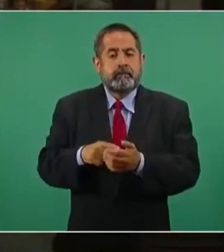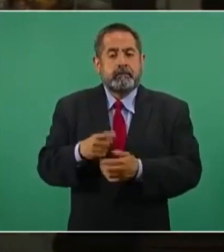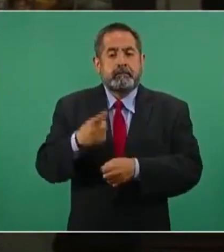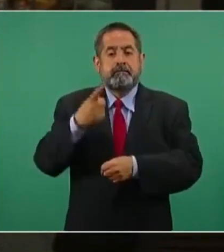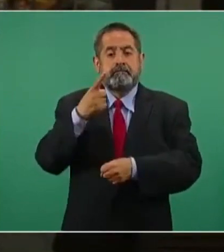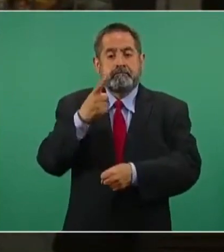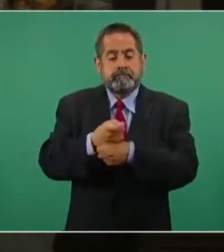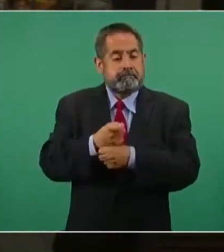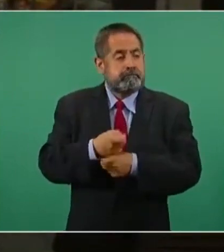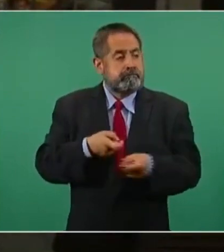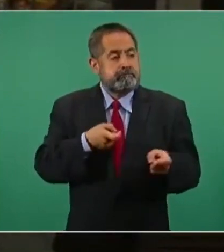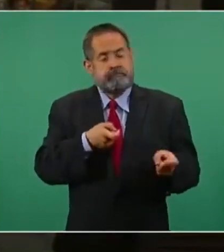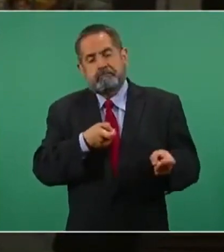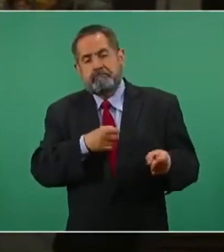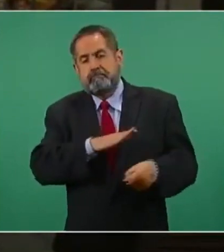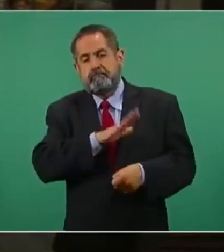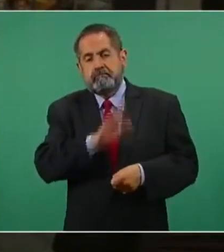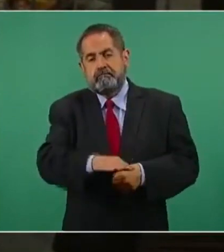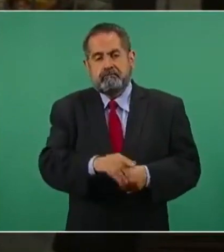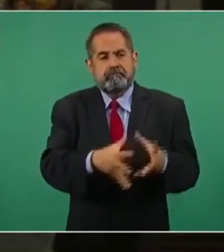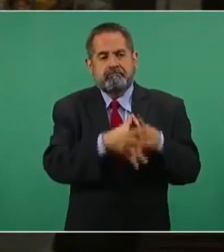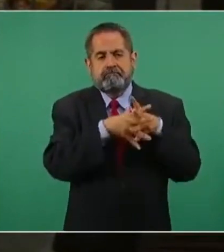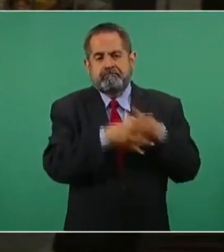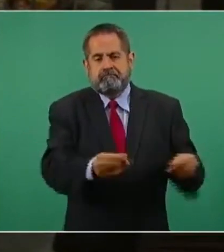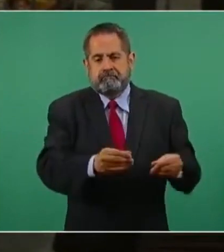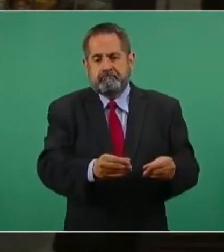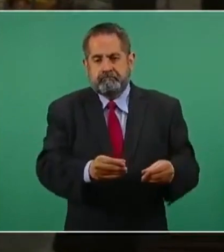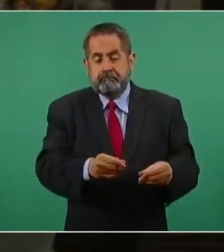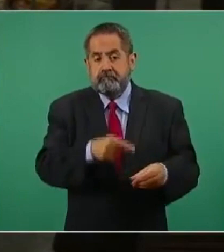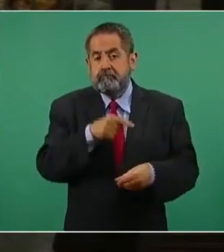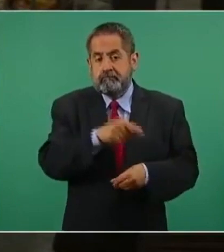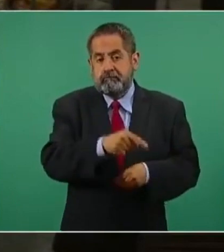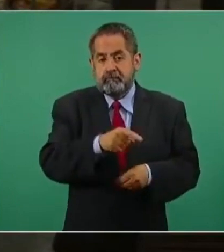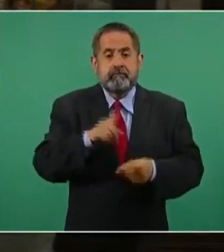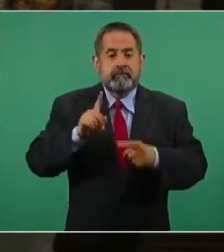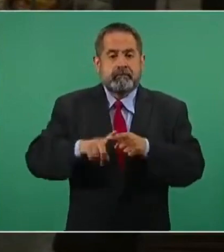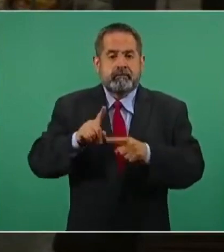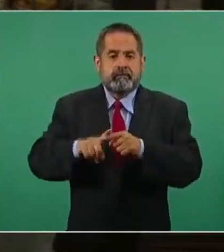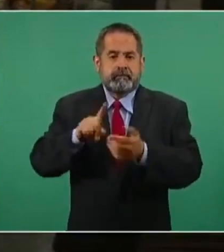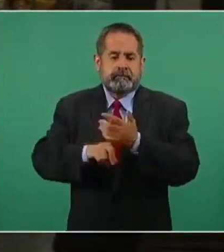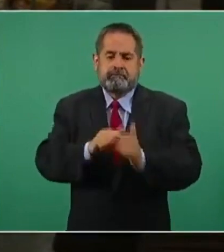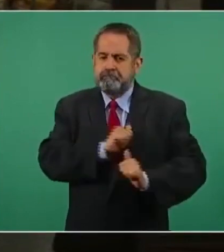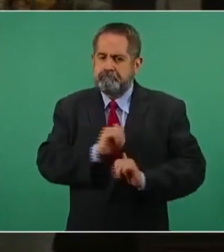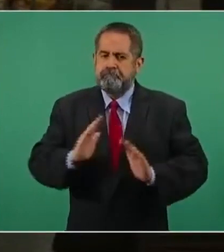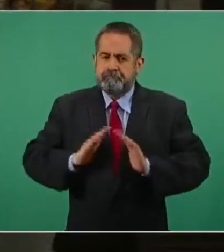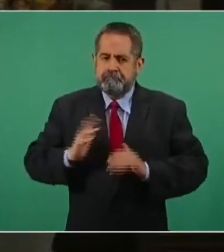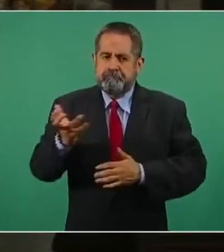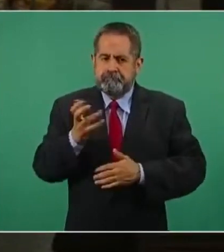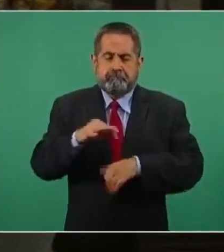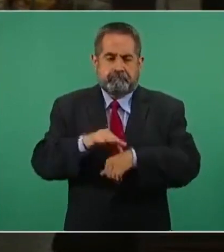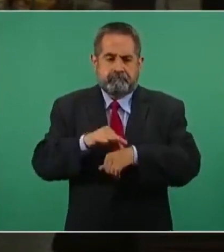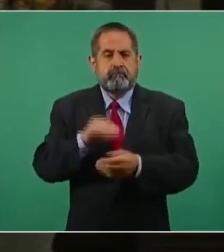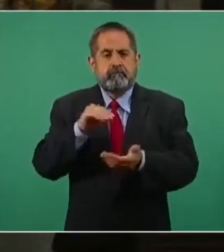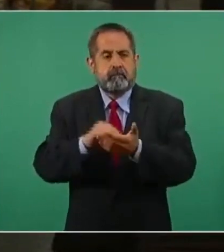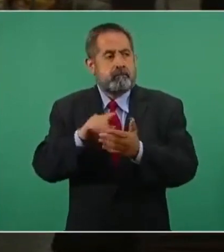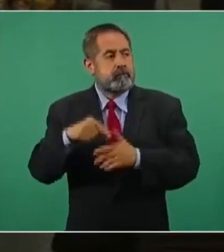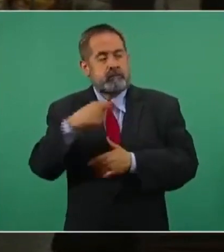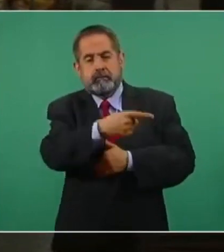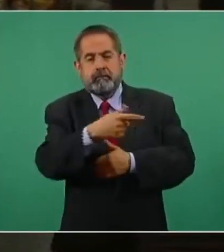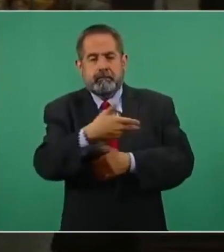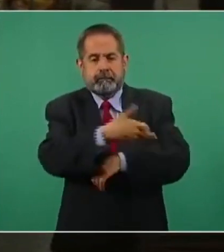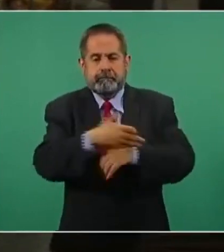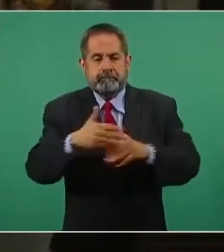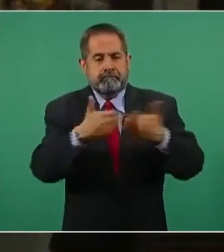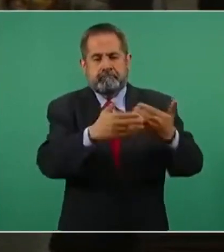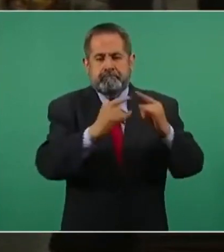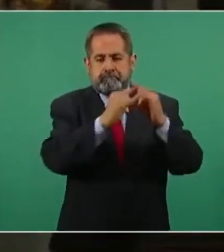ejecución extrajudicial y desaparición forzada perpetrada por el Ejército y que sigue la familia ahí acampando